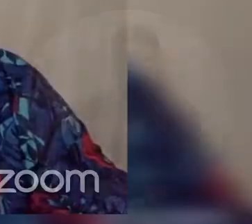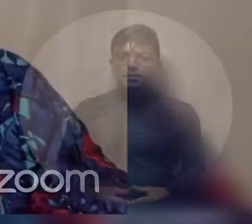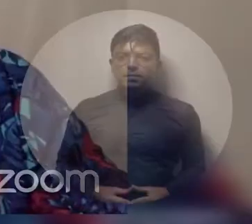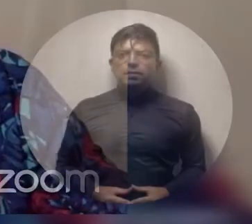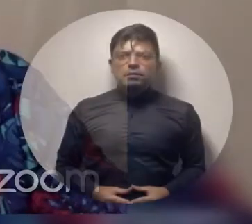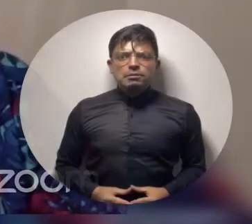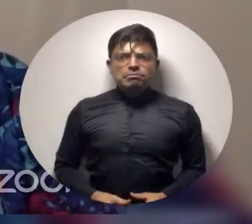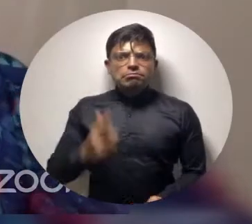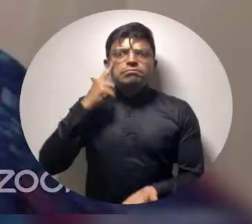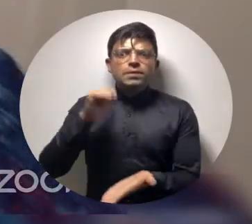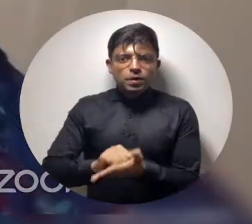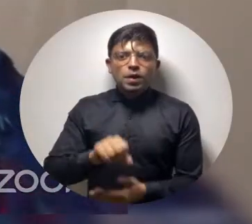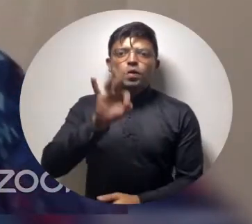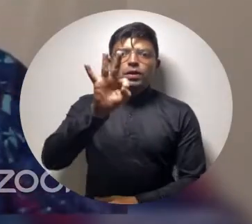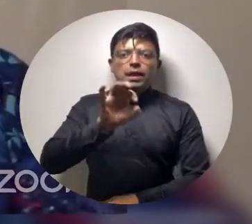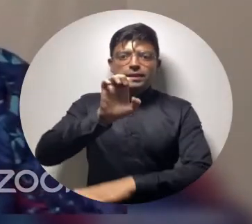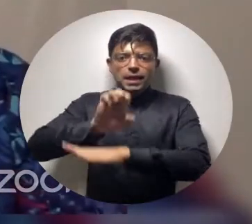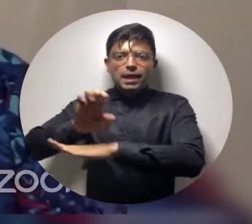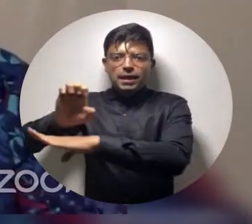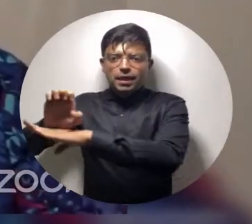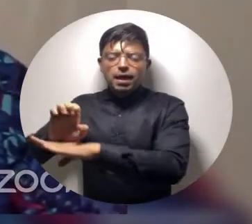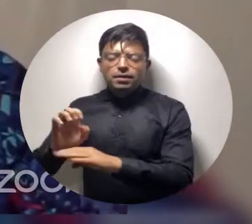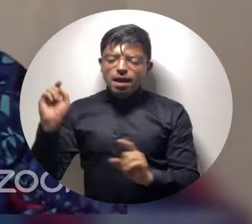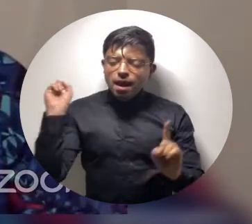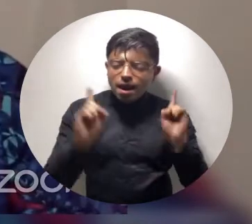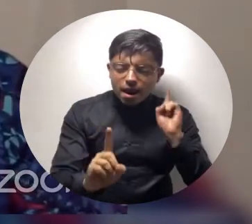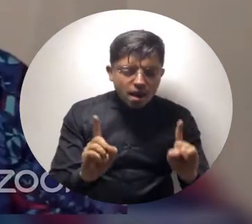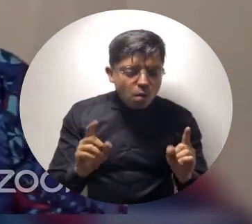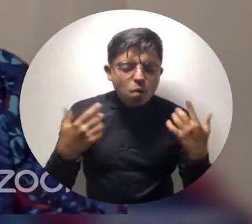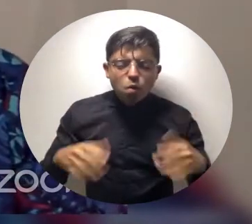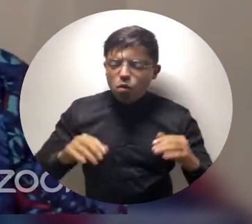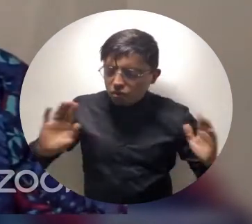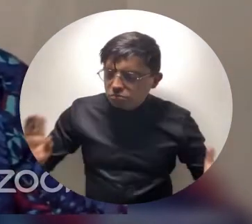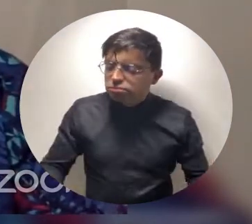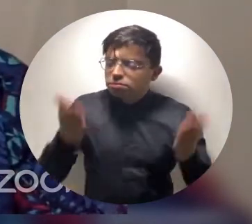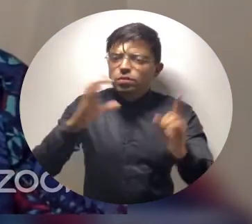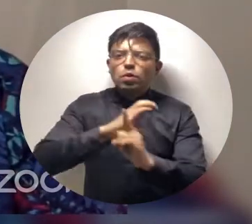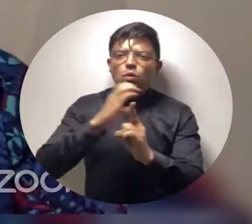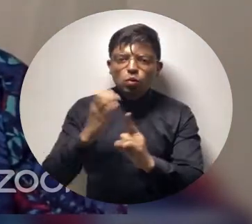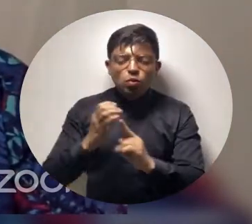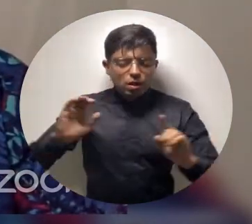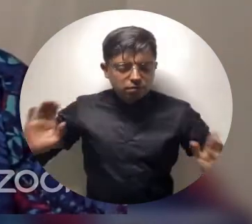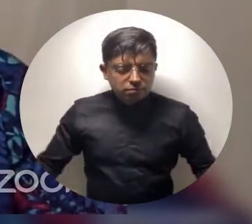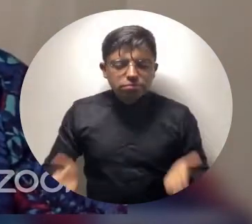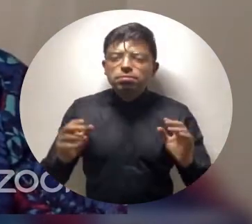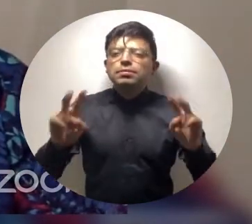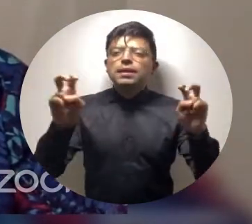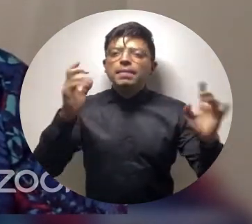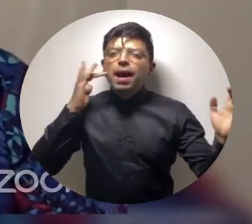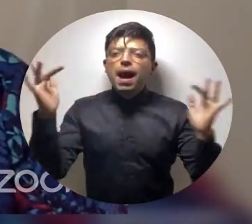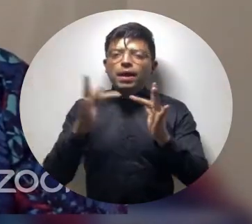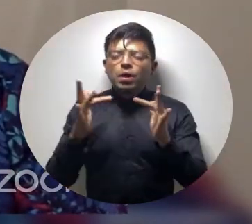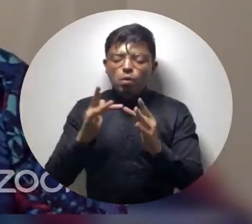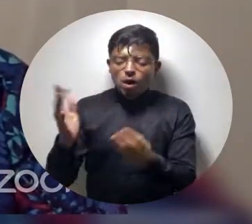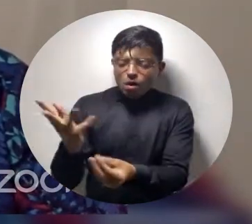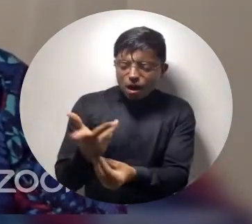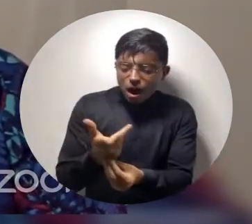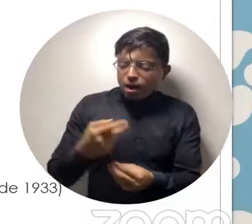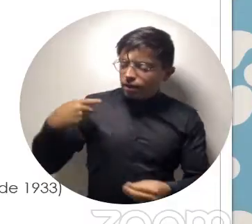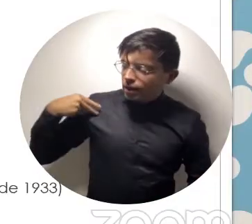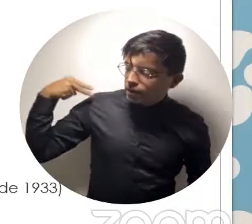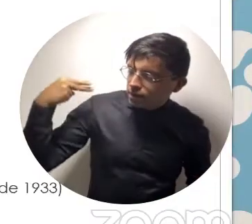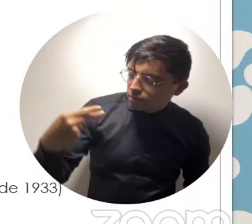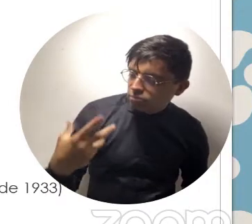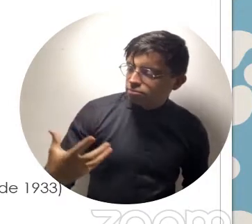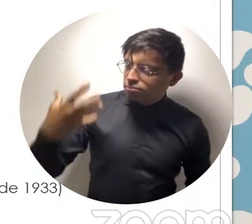Creo que las tres entidades han venido haciendo mucho por la cultura, mucho por el aspecto relacionado a las artes, a la